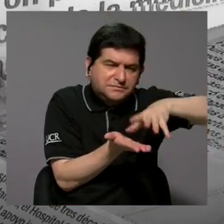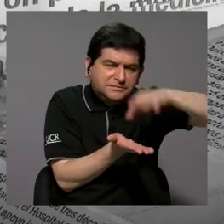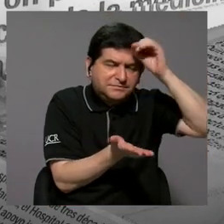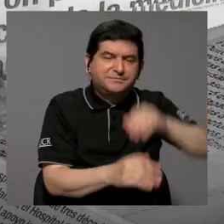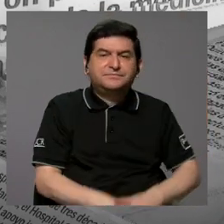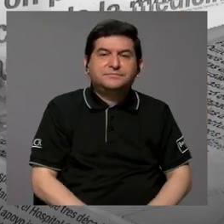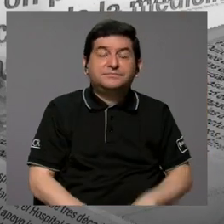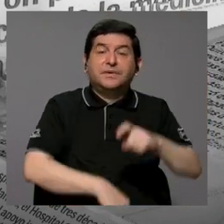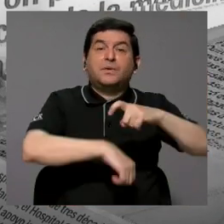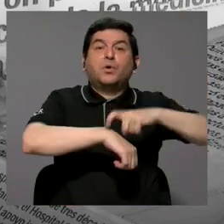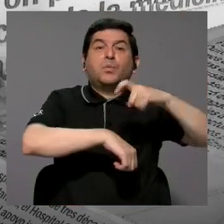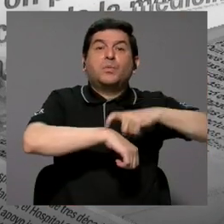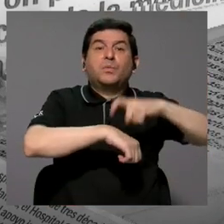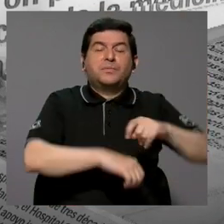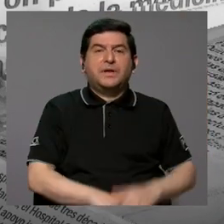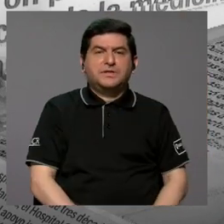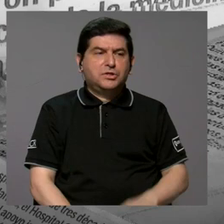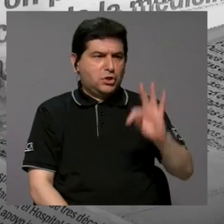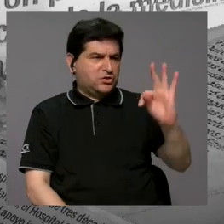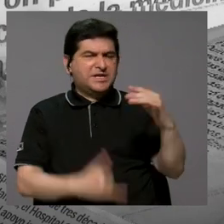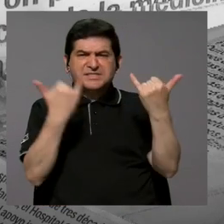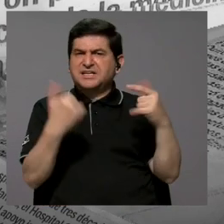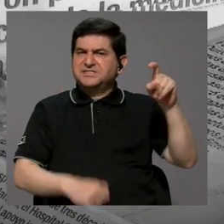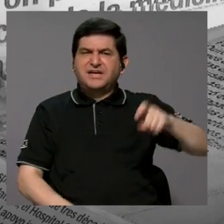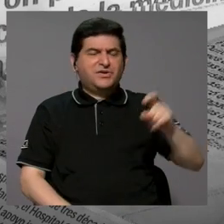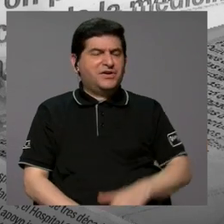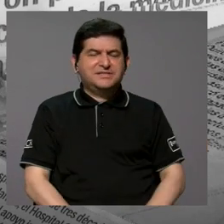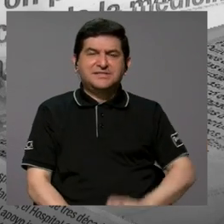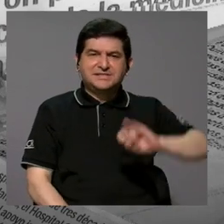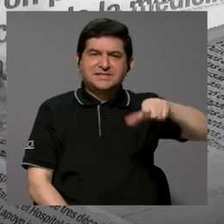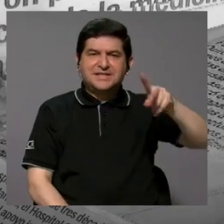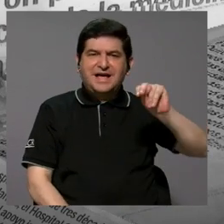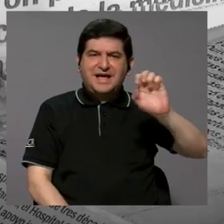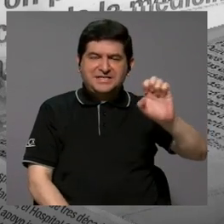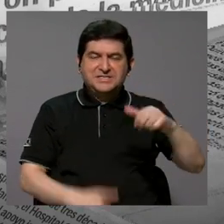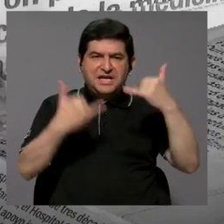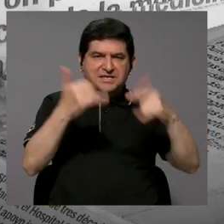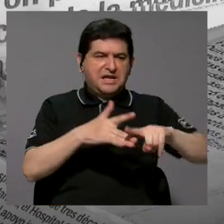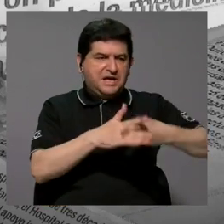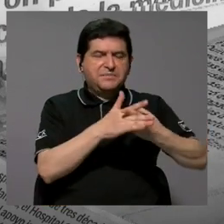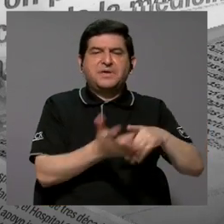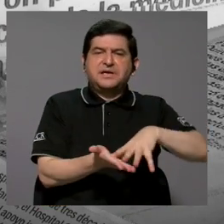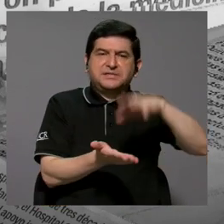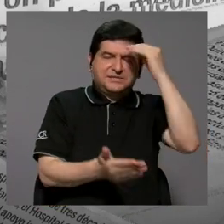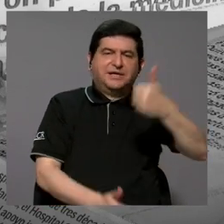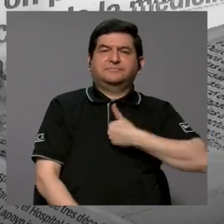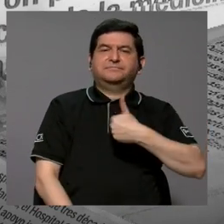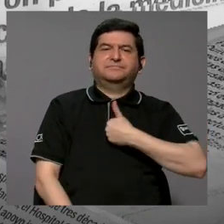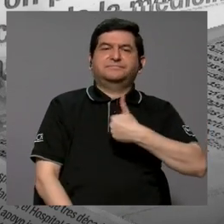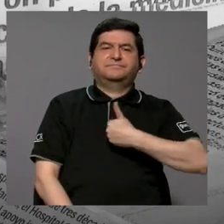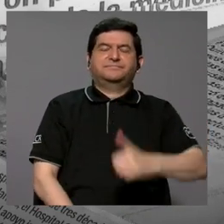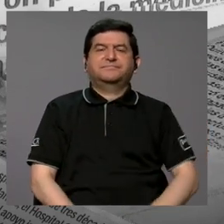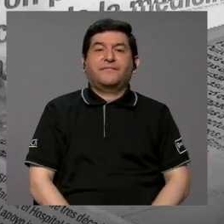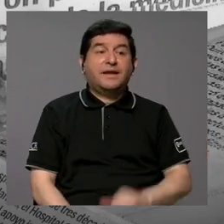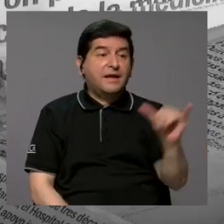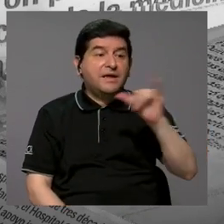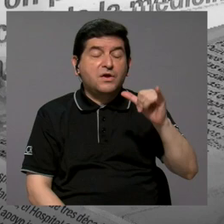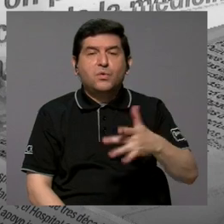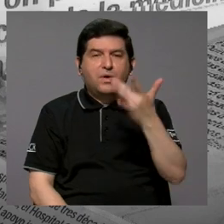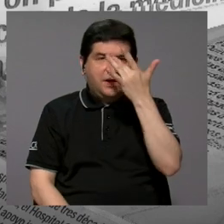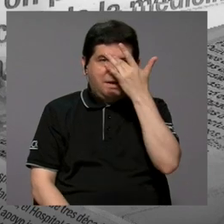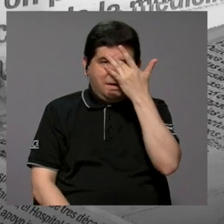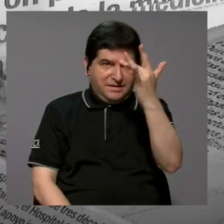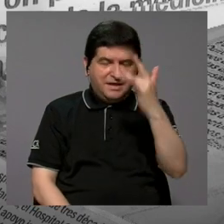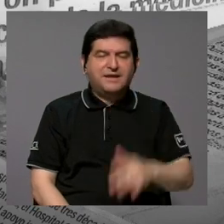Entonces, va a llegar un punto en donde Tarzán realmente ya no necesita Jane porque ya va a comenzar a aprender por él solo. Así mismo la